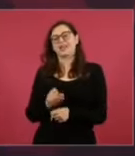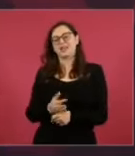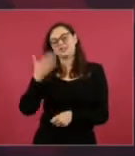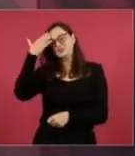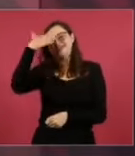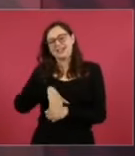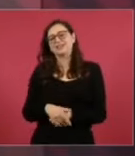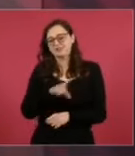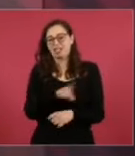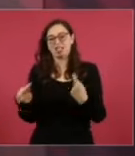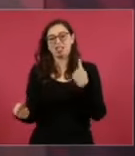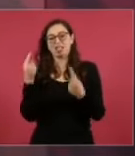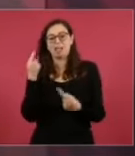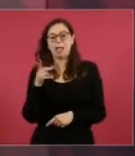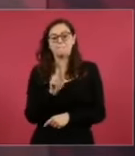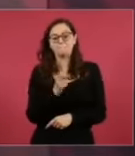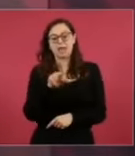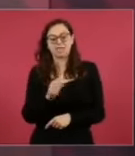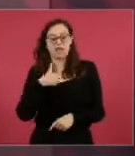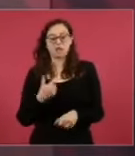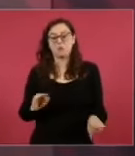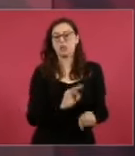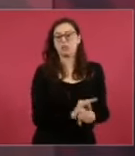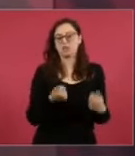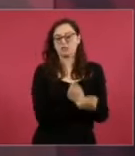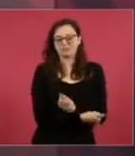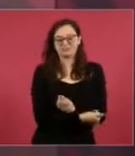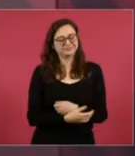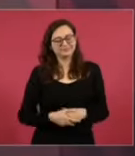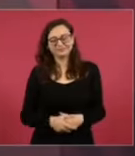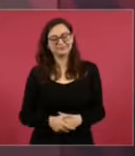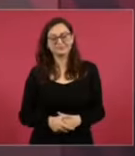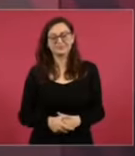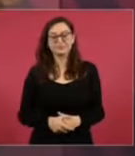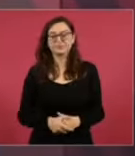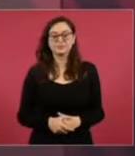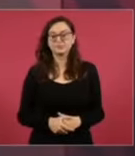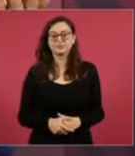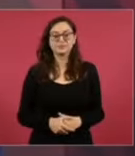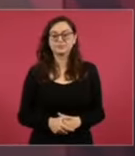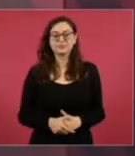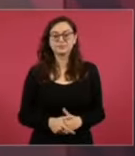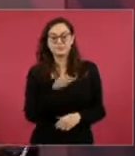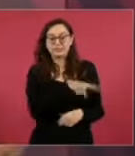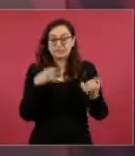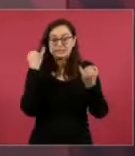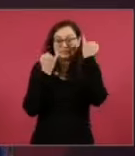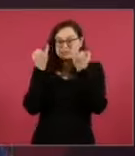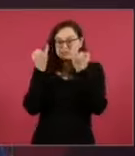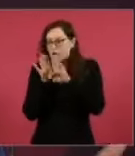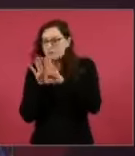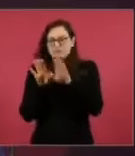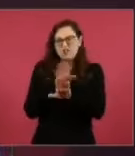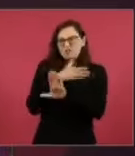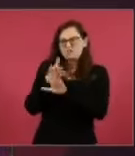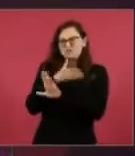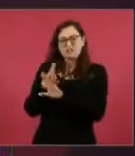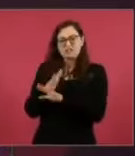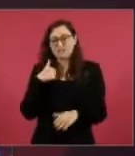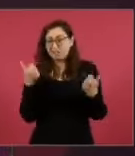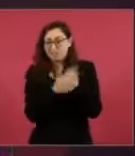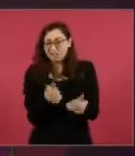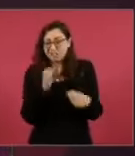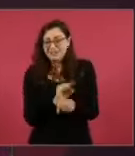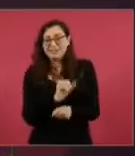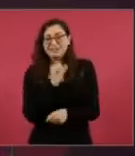yo protejo al licenciado Peña Nieto, ya mis adversarios le buscan por todos lados. Yo no protejo